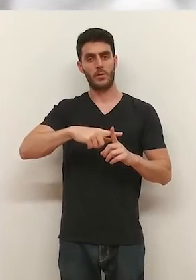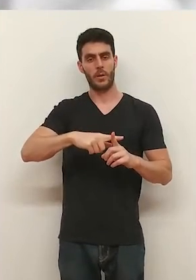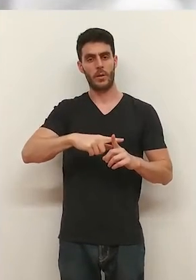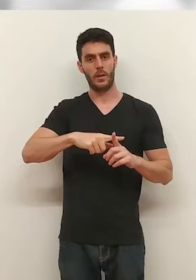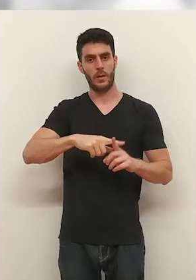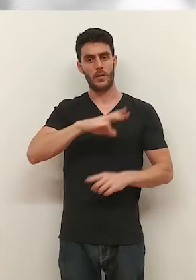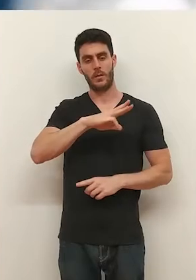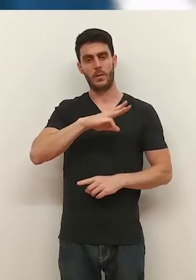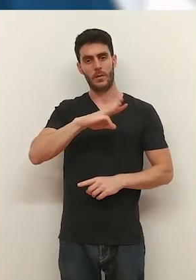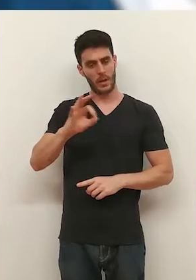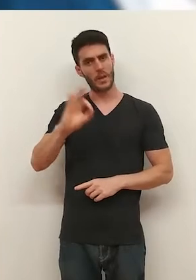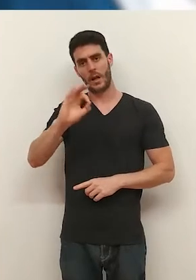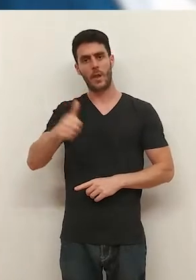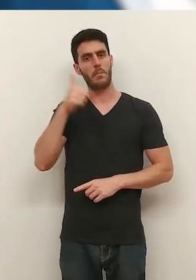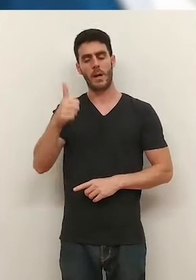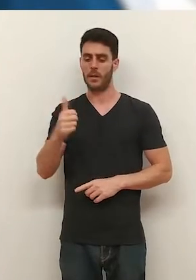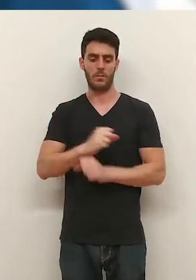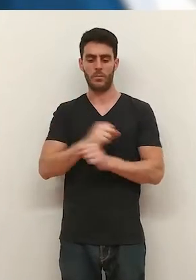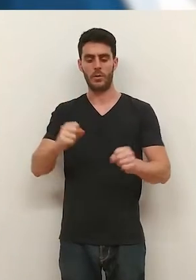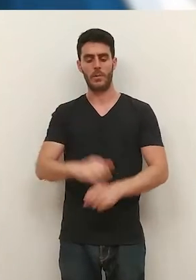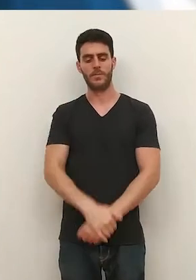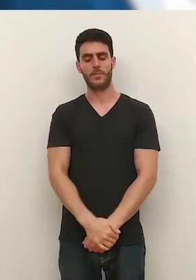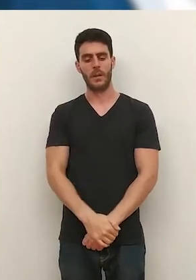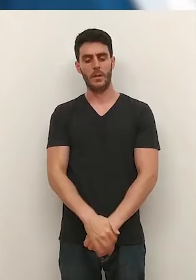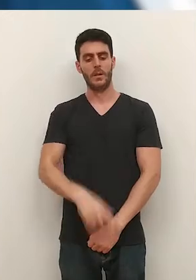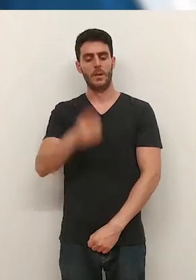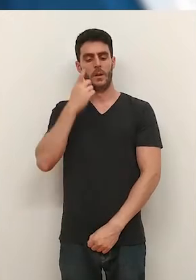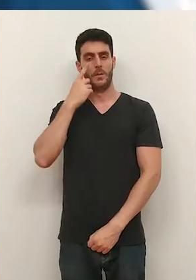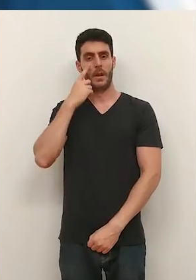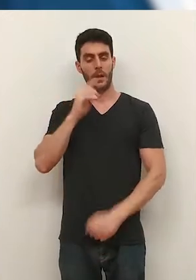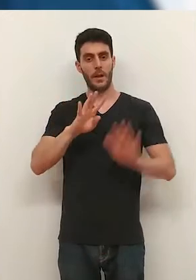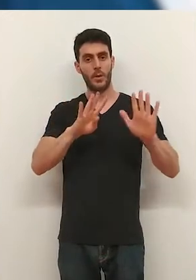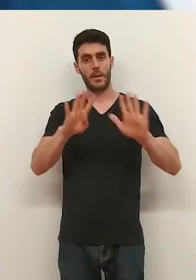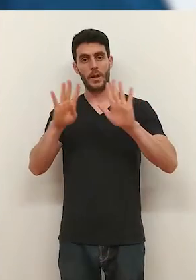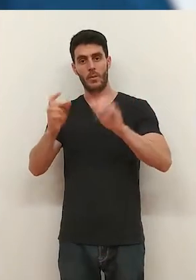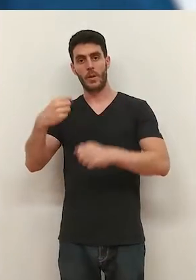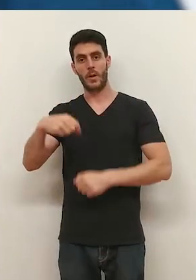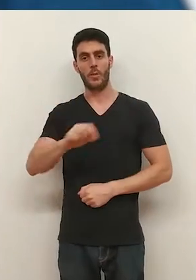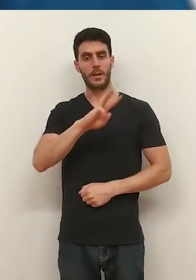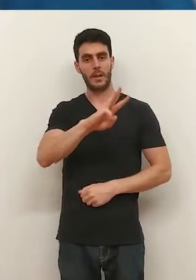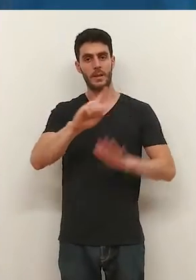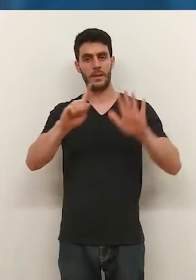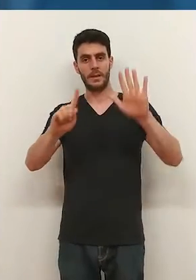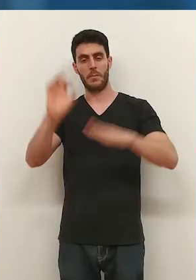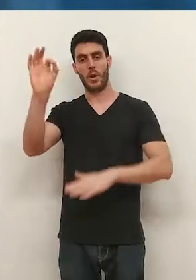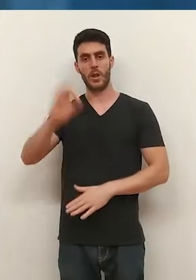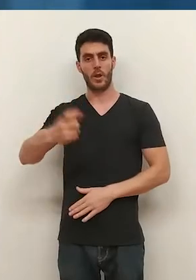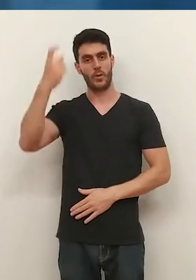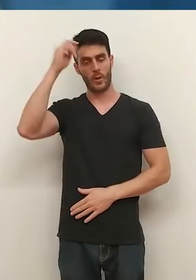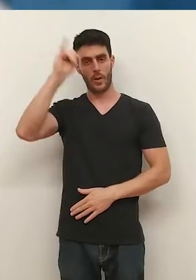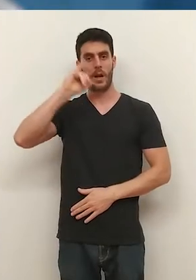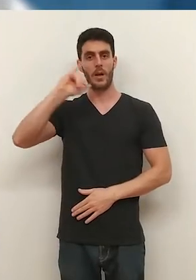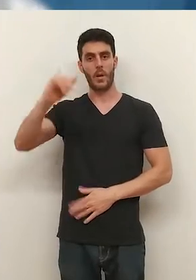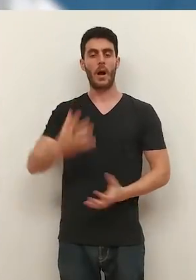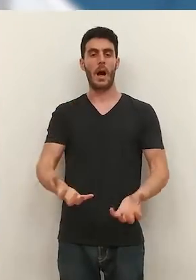alcanzamos temperaturas por encima de 30 grados, con lo cual es imposible. Y fíjense, el 99,36